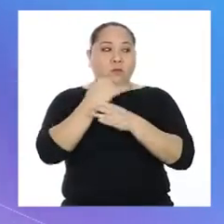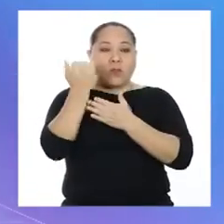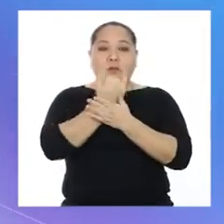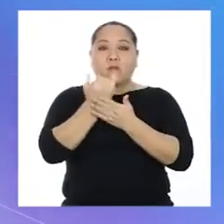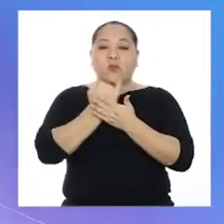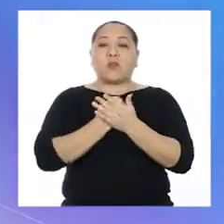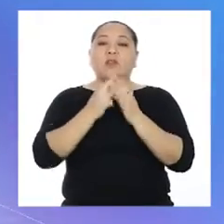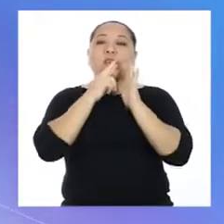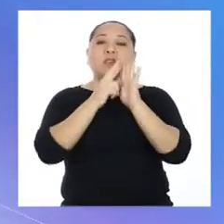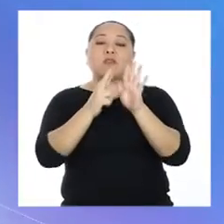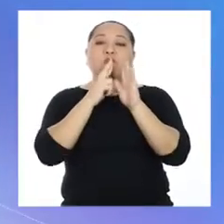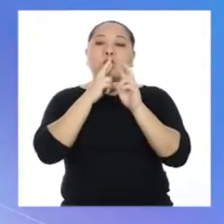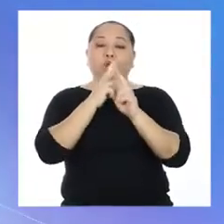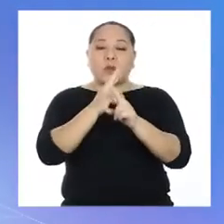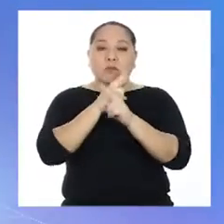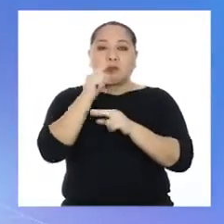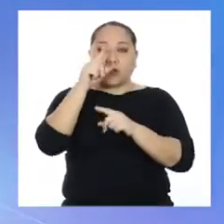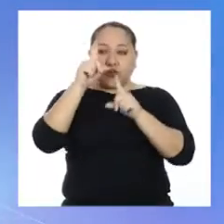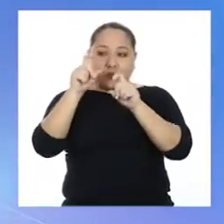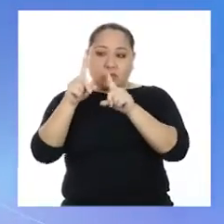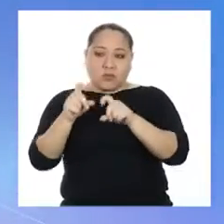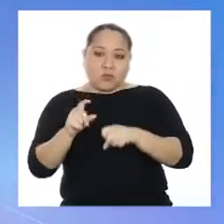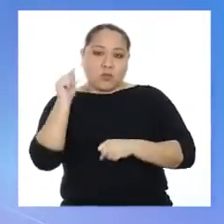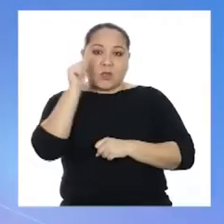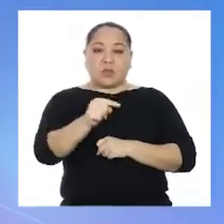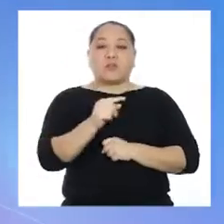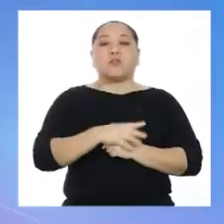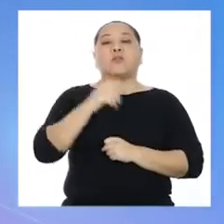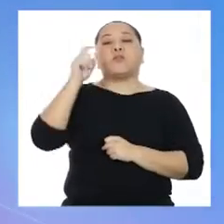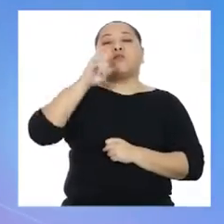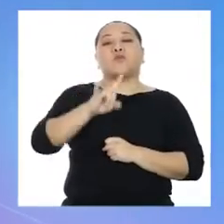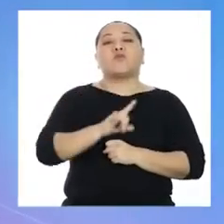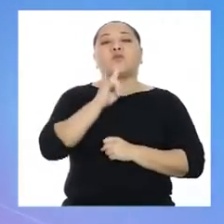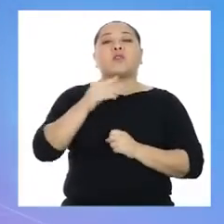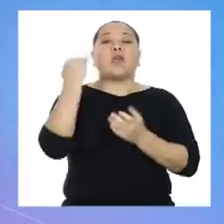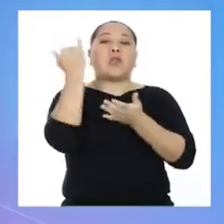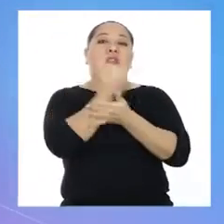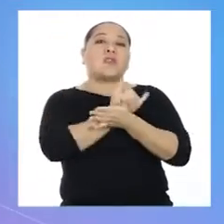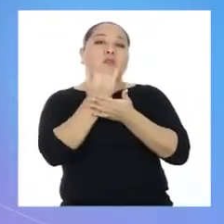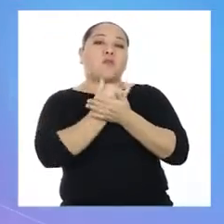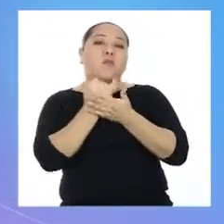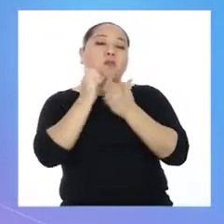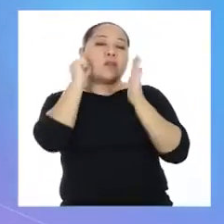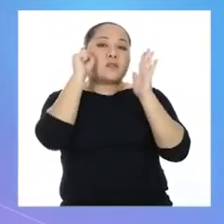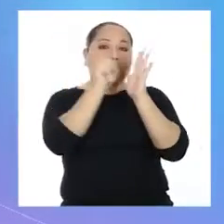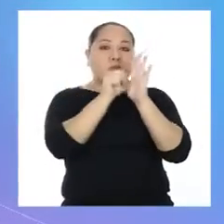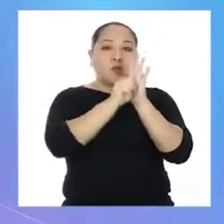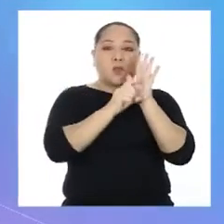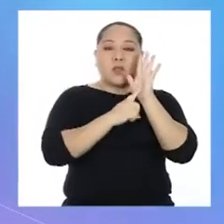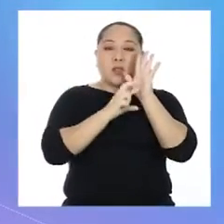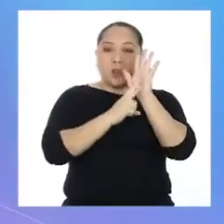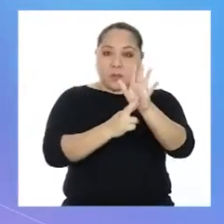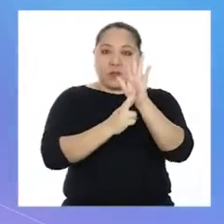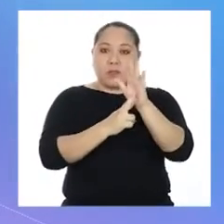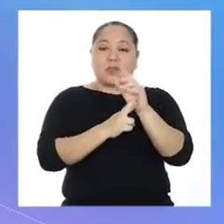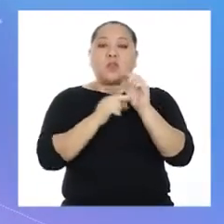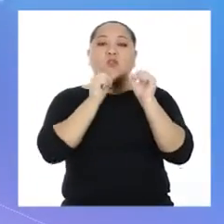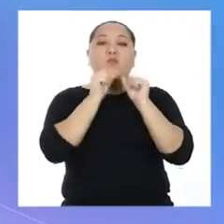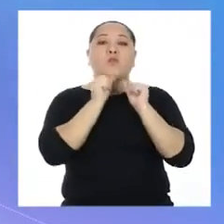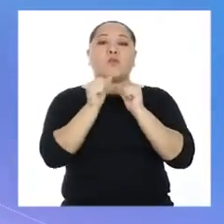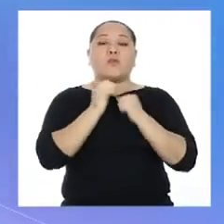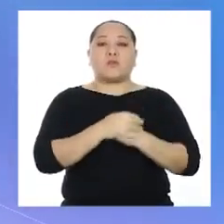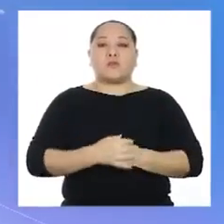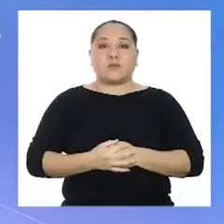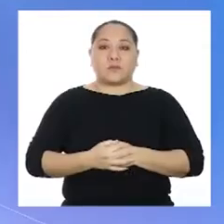forma gráfica los resultados de una encuesta. Para ello, se utilizan dibujos y símbolos que representan